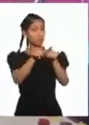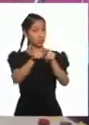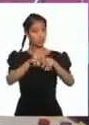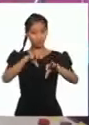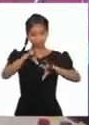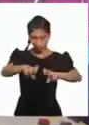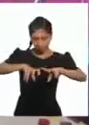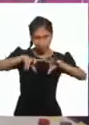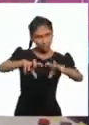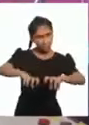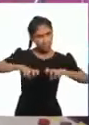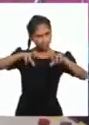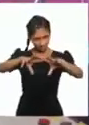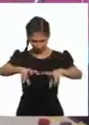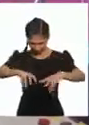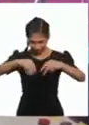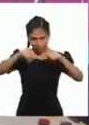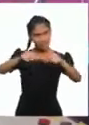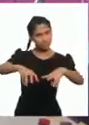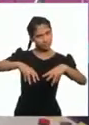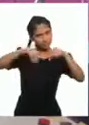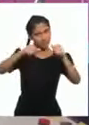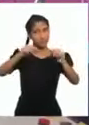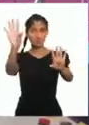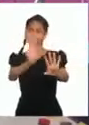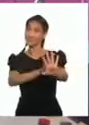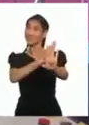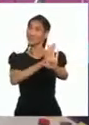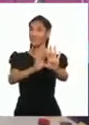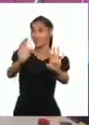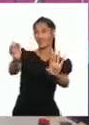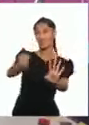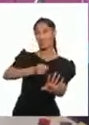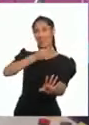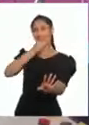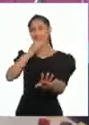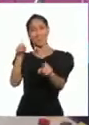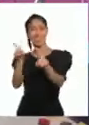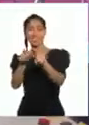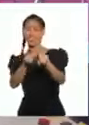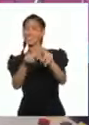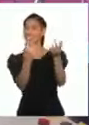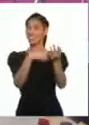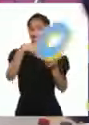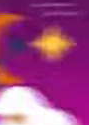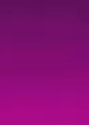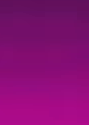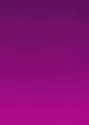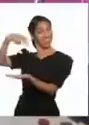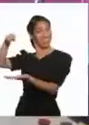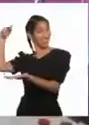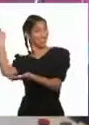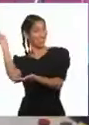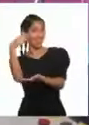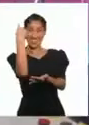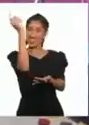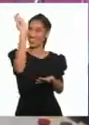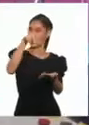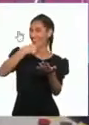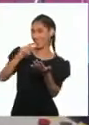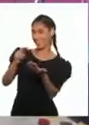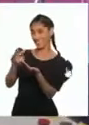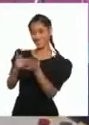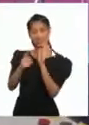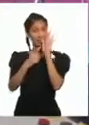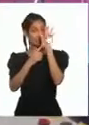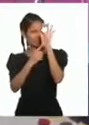La música Y la danza Es momento